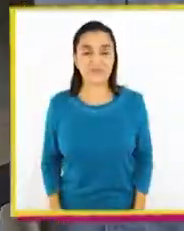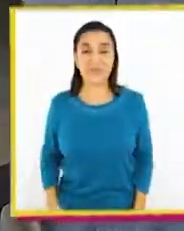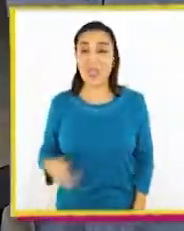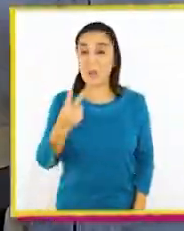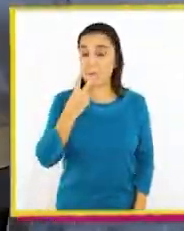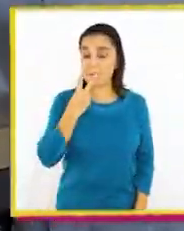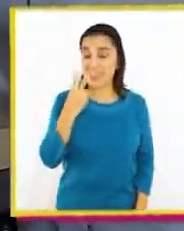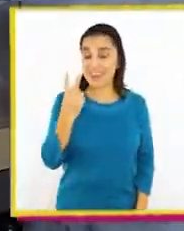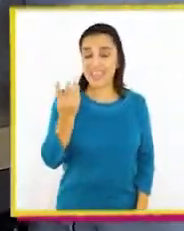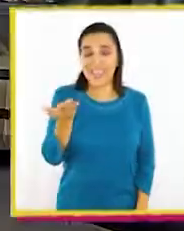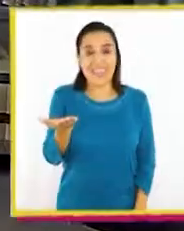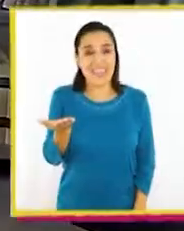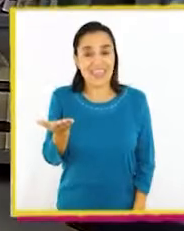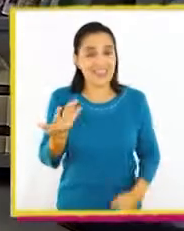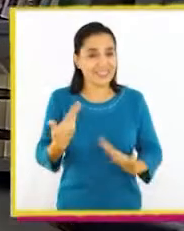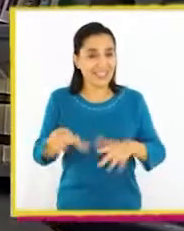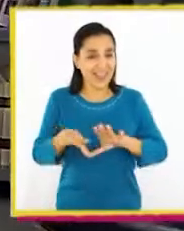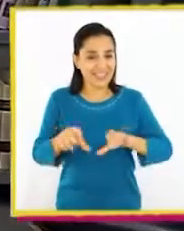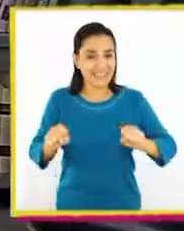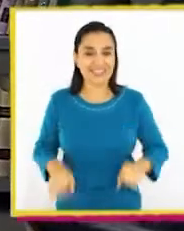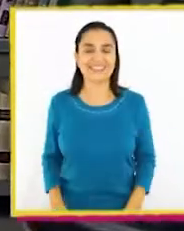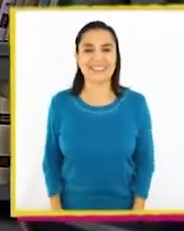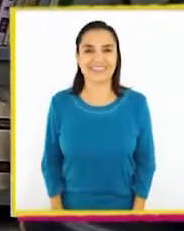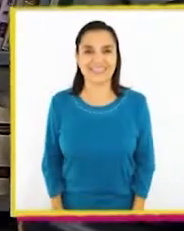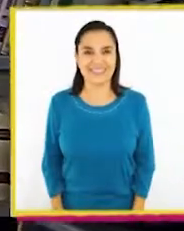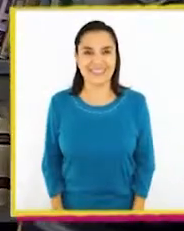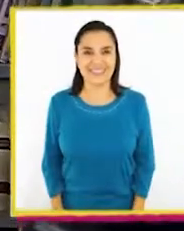¡Miren! ¡Ya está lista!